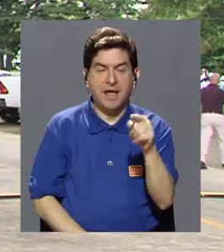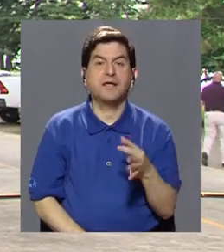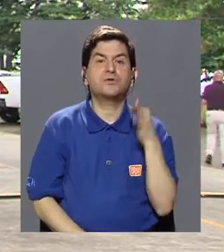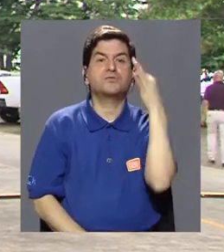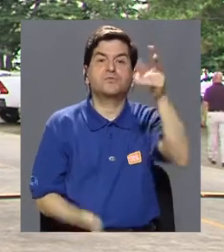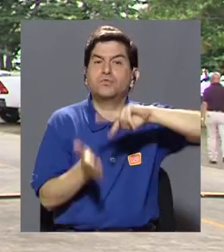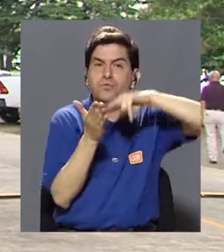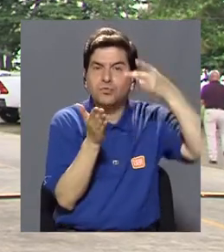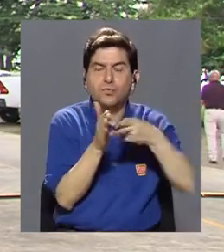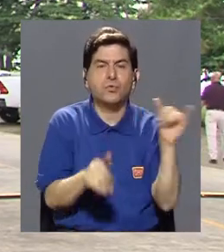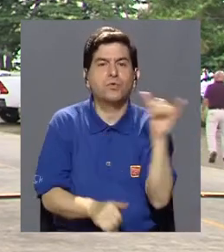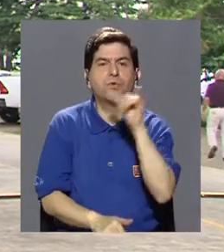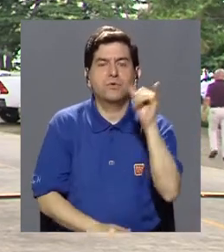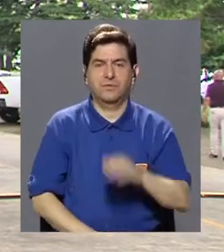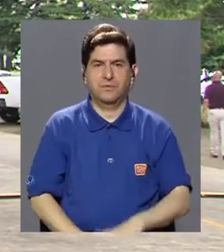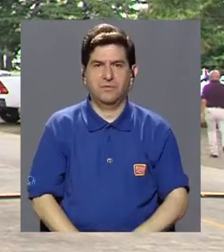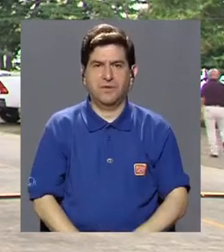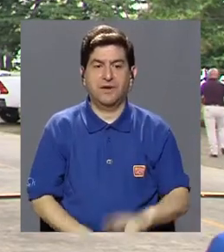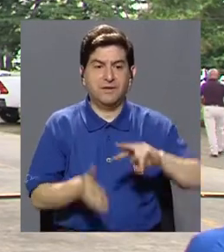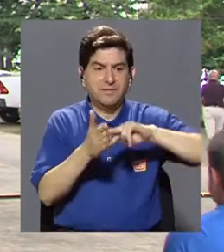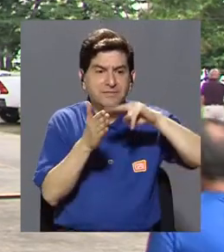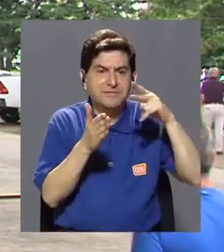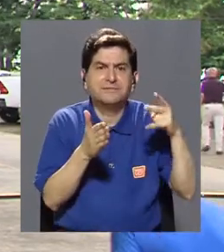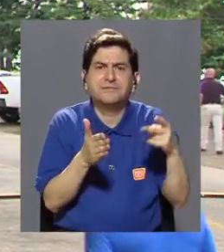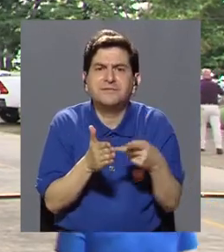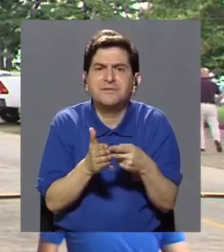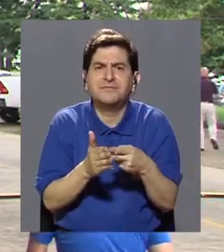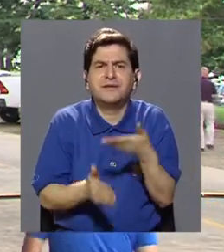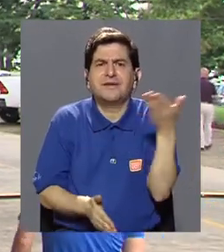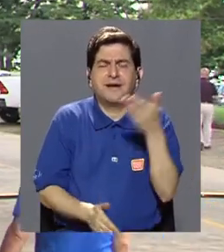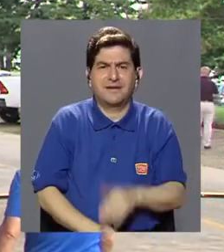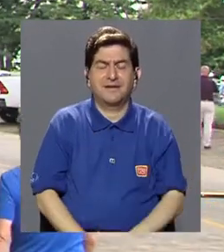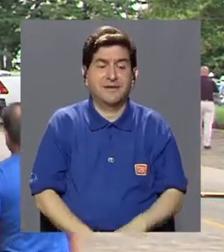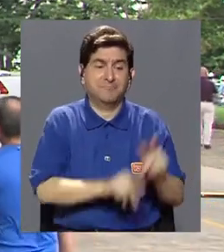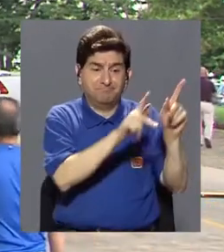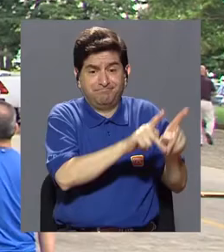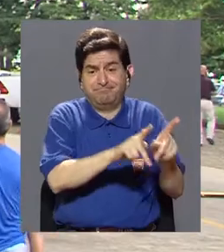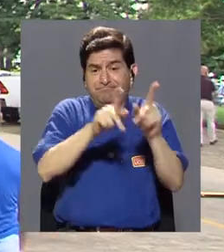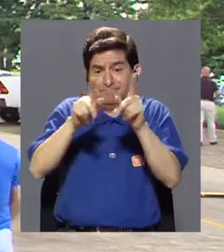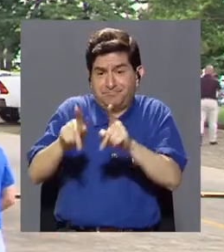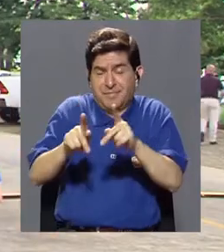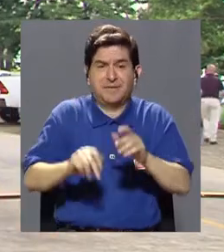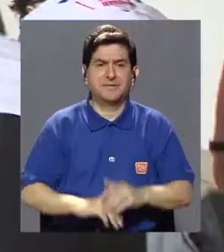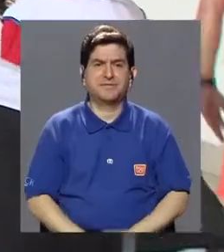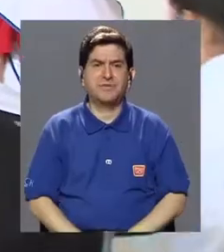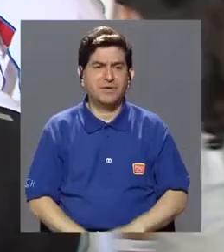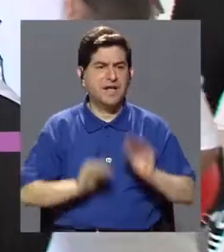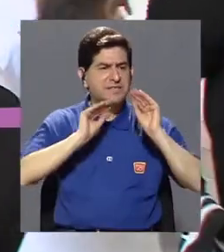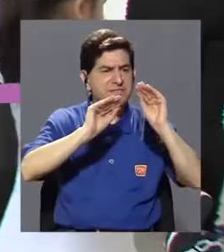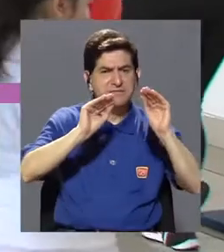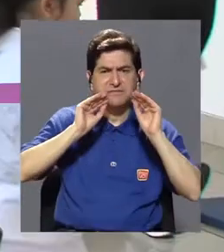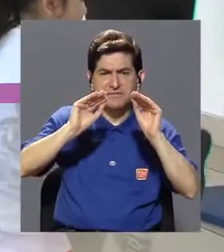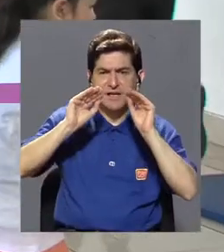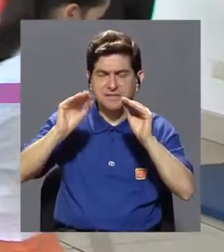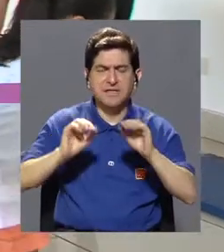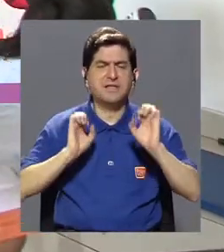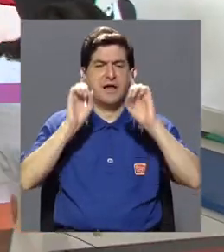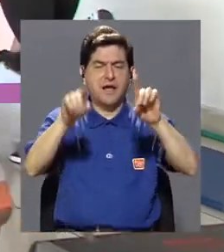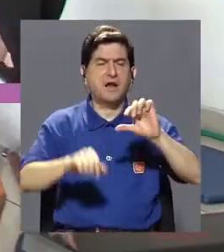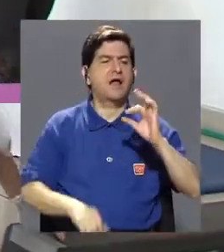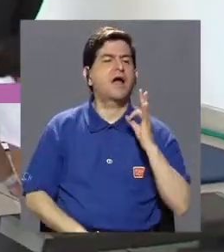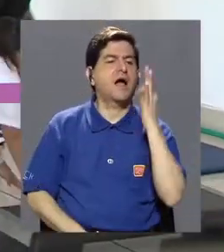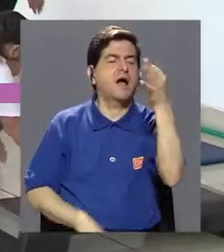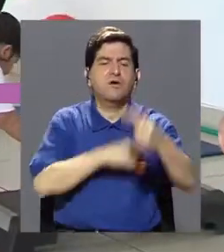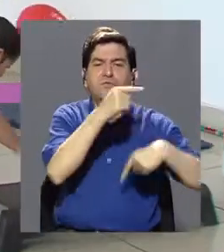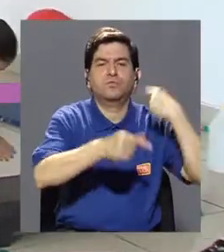que también van a enseñar y educar otras generaciones. Pues dar también un mensaje